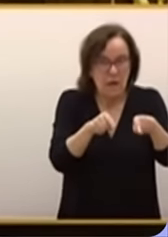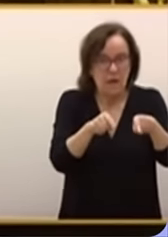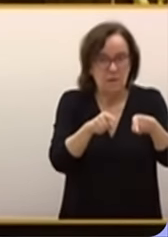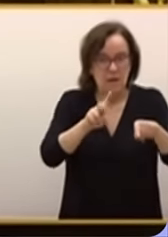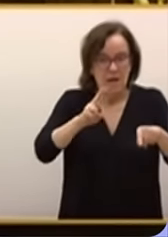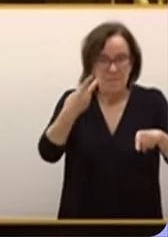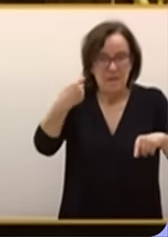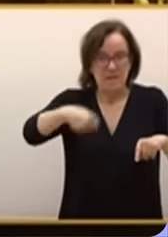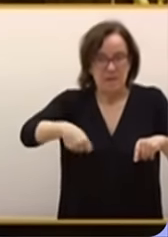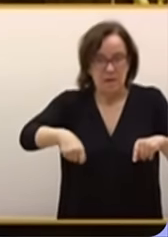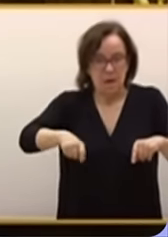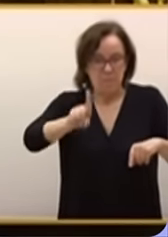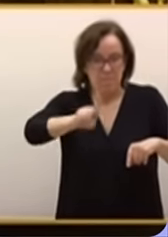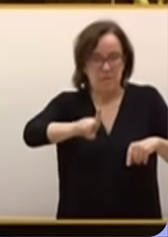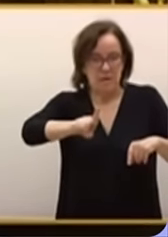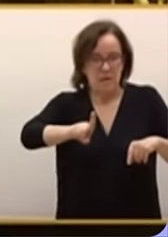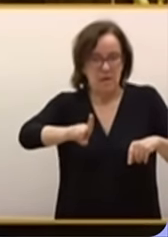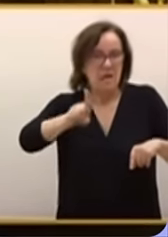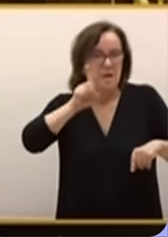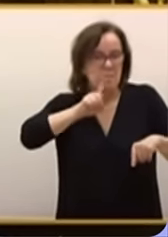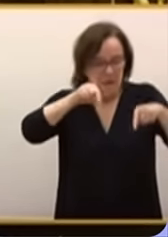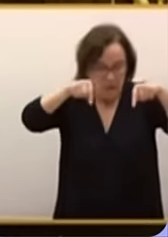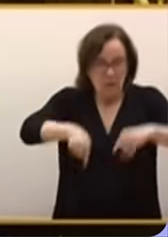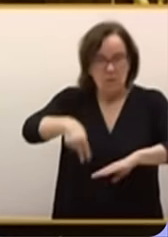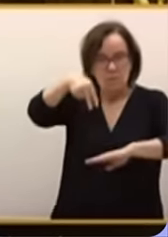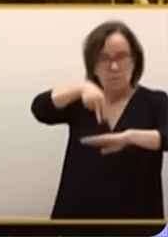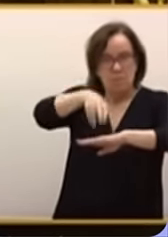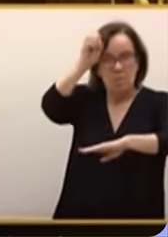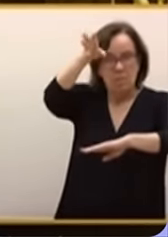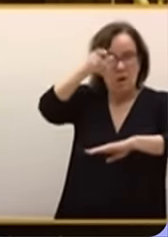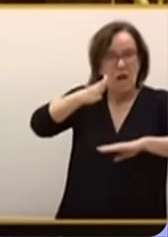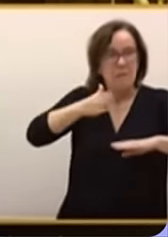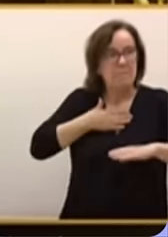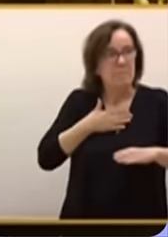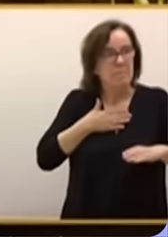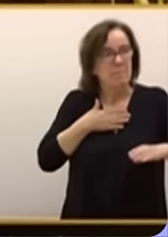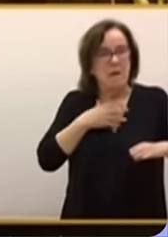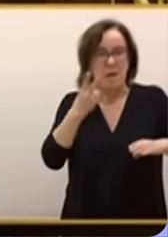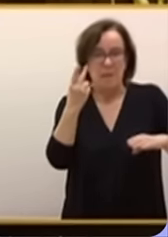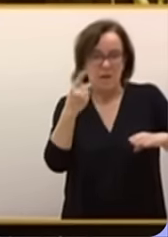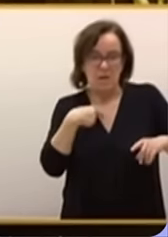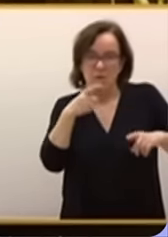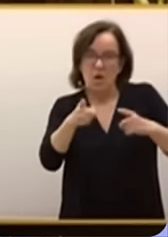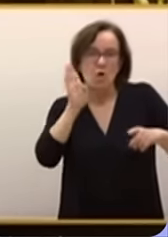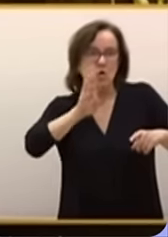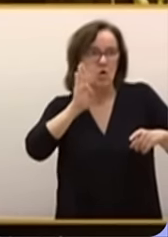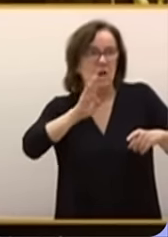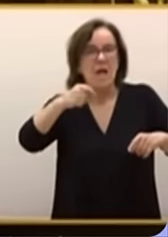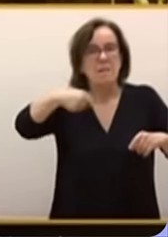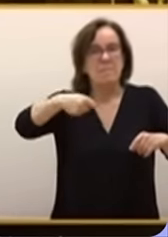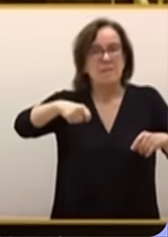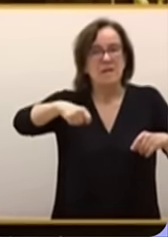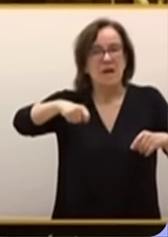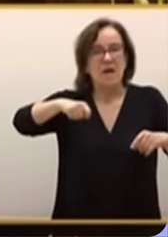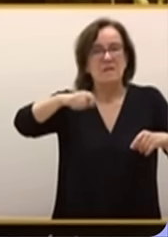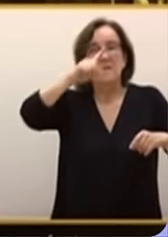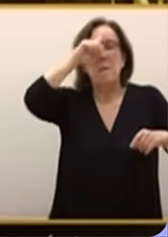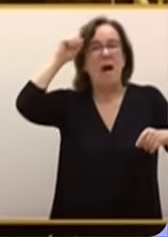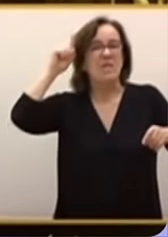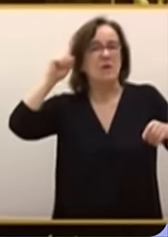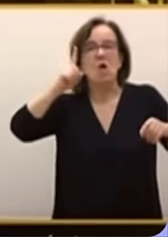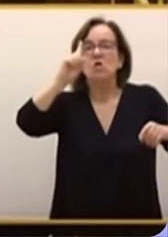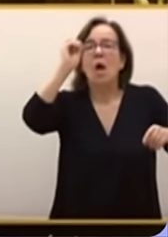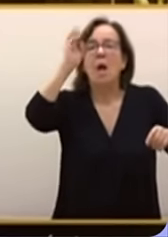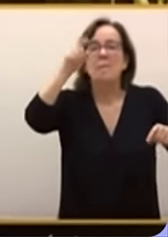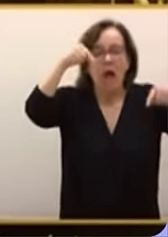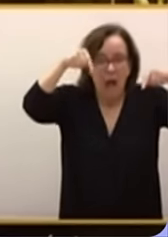vicepresidenta primera mintieron en esta cámara sobre mi pareja y acusó de corrupción a la presidenta de Madrid. No en un mítin,